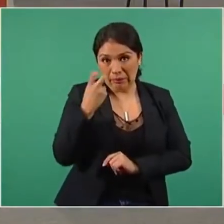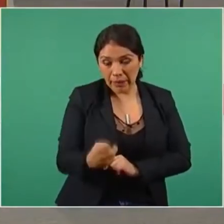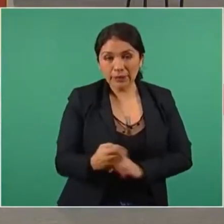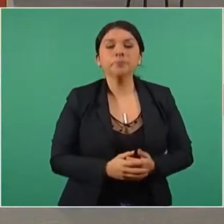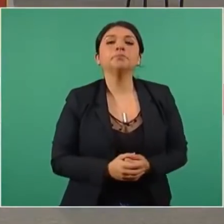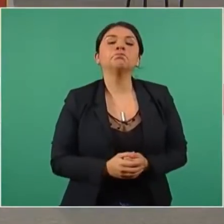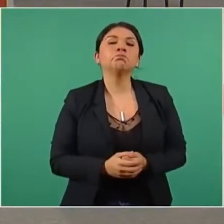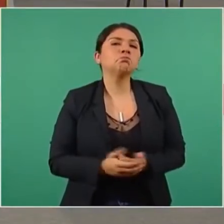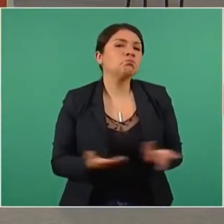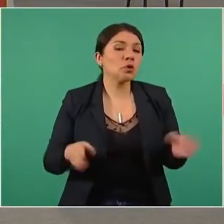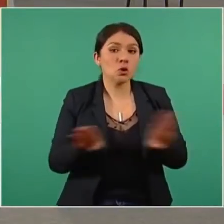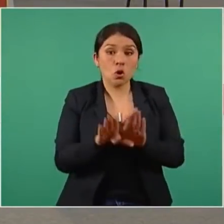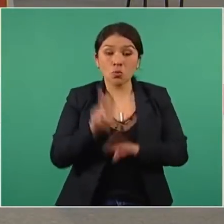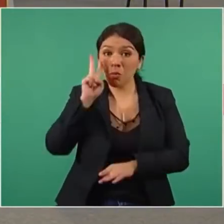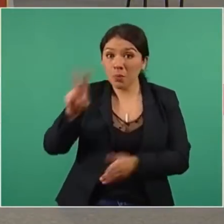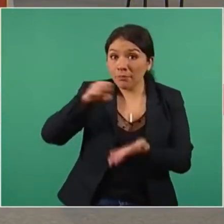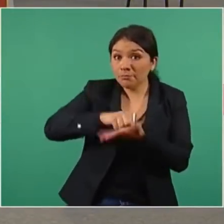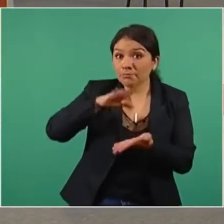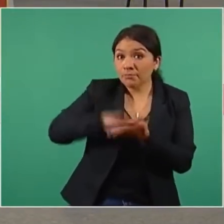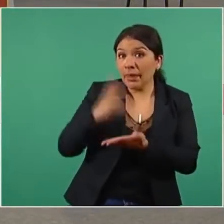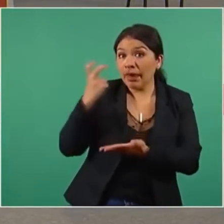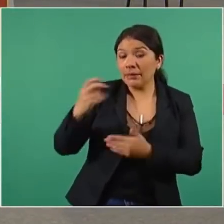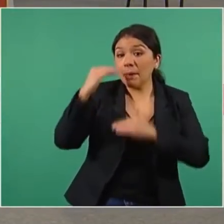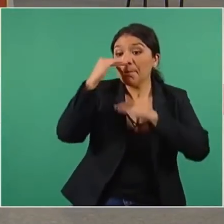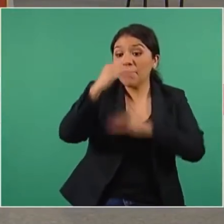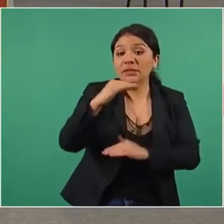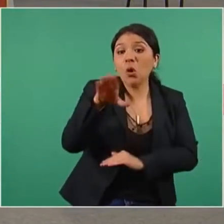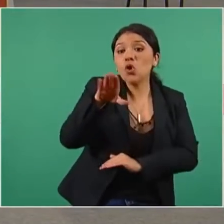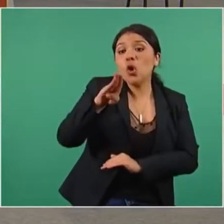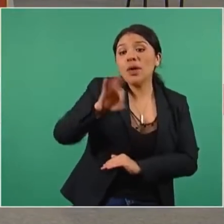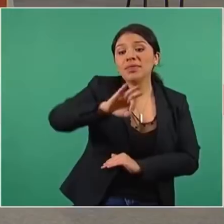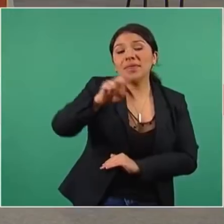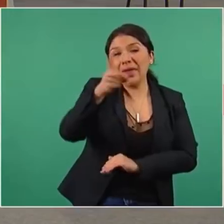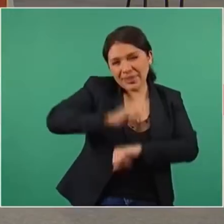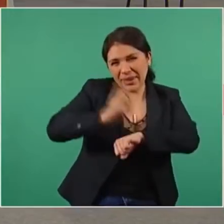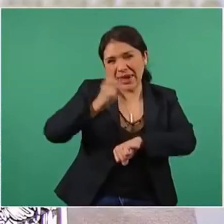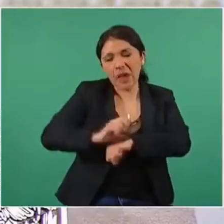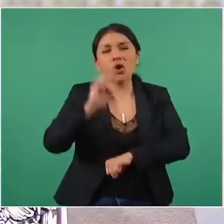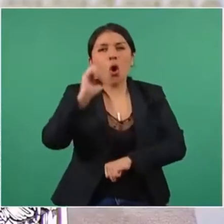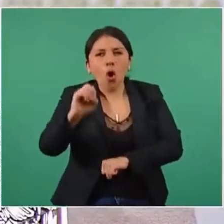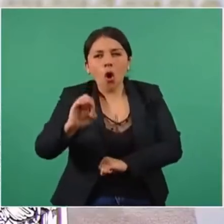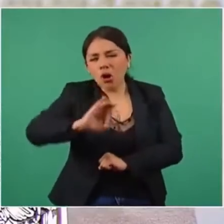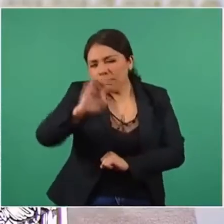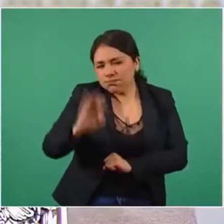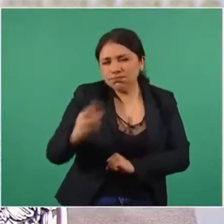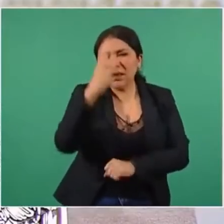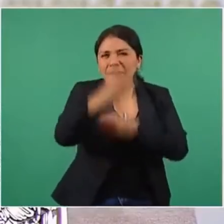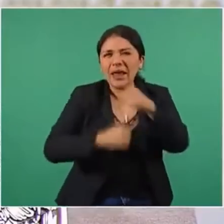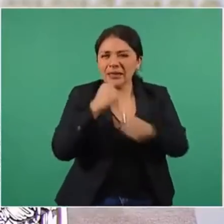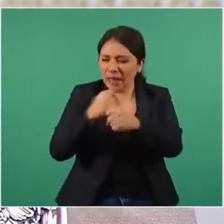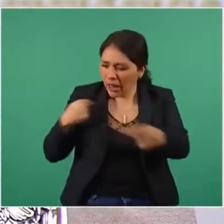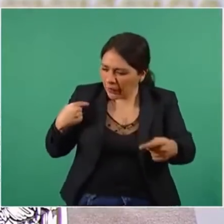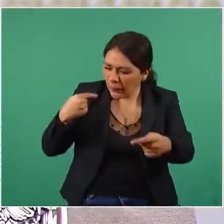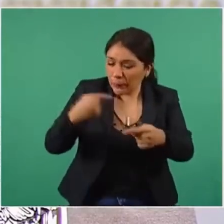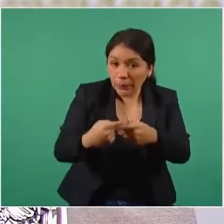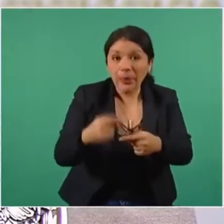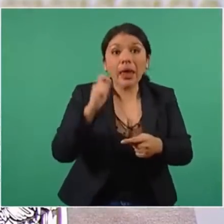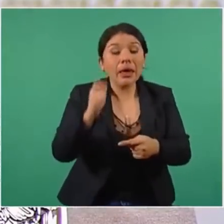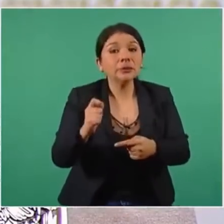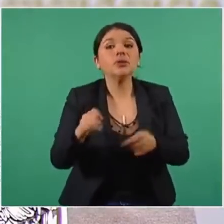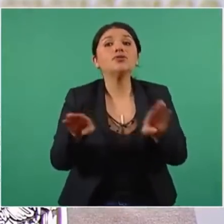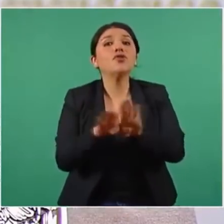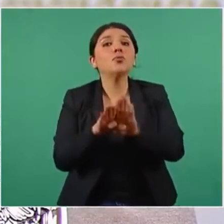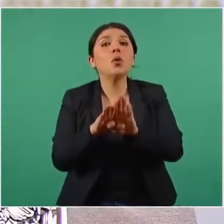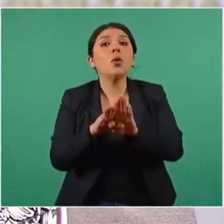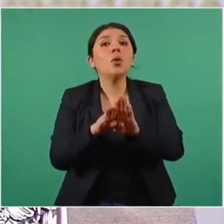lo que se establece aquí, que es el límite de los 90 días o el promedio de los últimos tres años, es el mínimo al